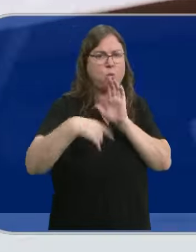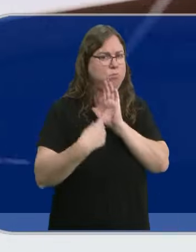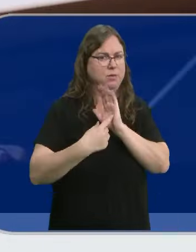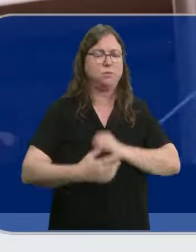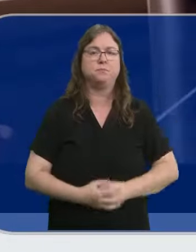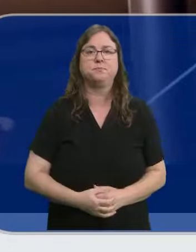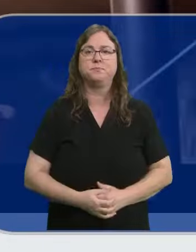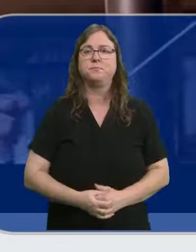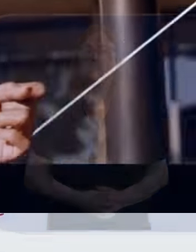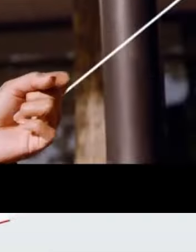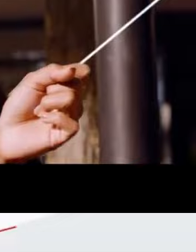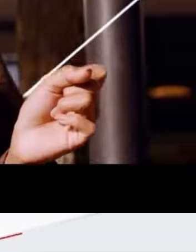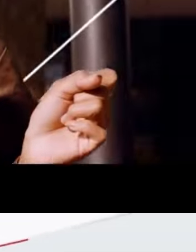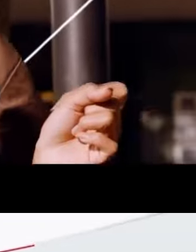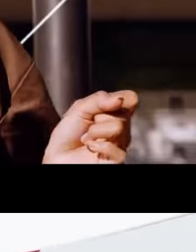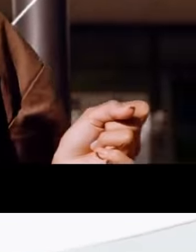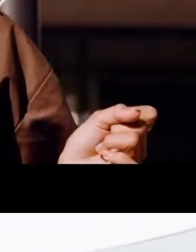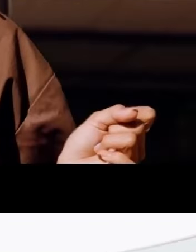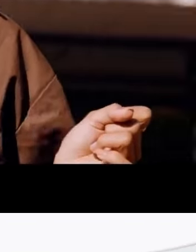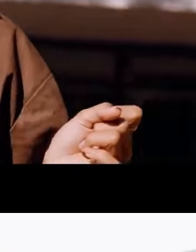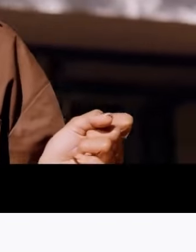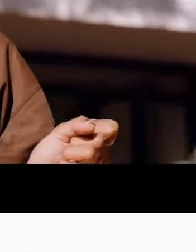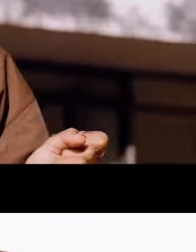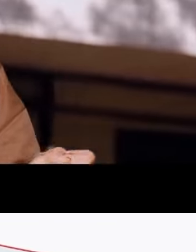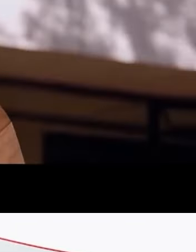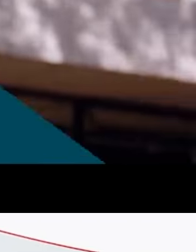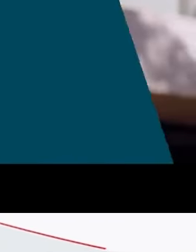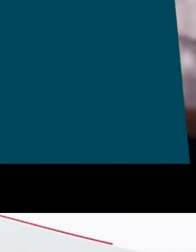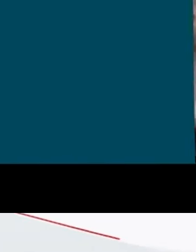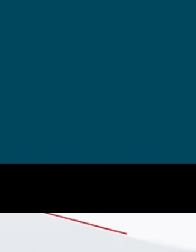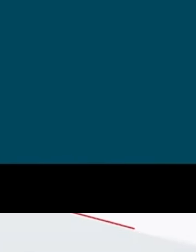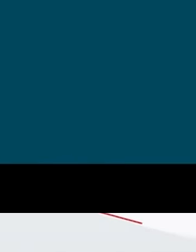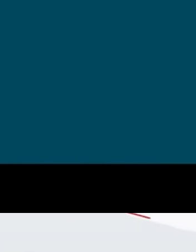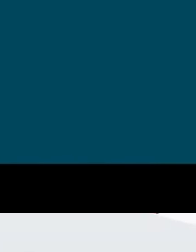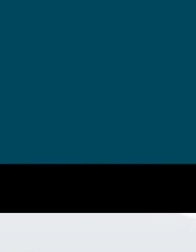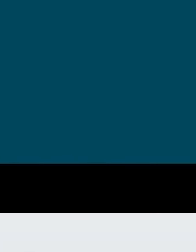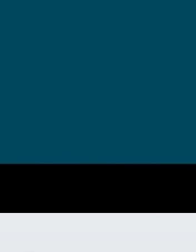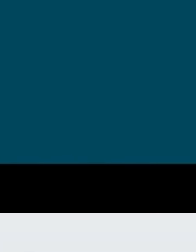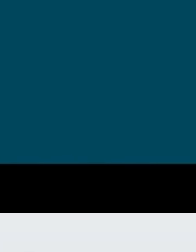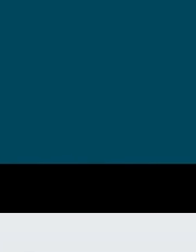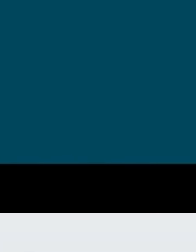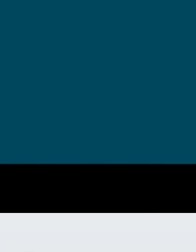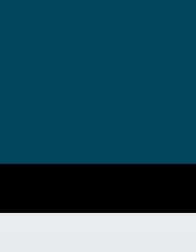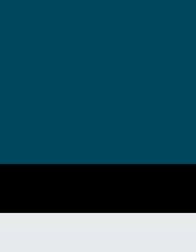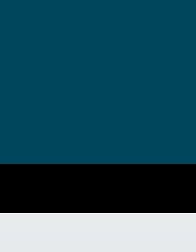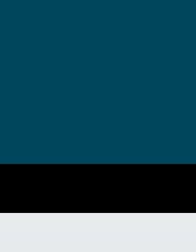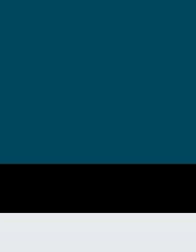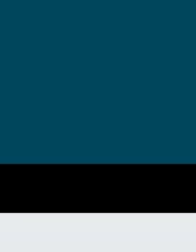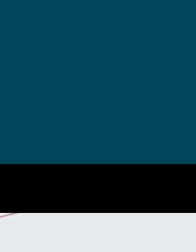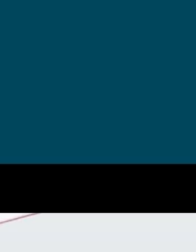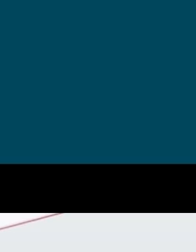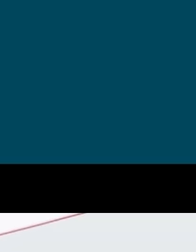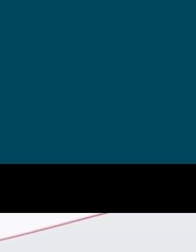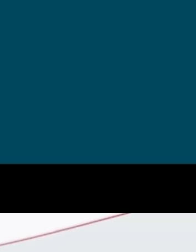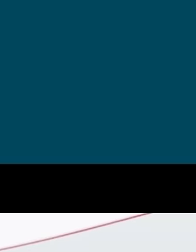En Unicaja te ayudamos a destapar el potencial de base que llevas dentro. Unicaja. Te atreves